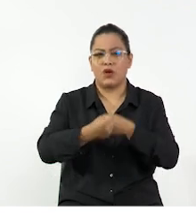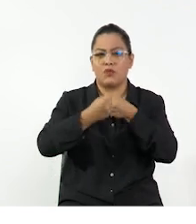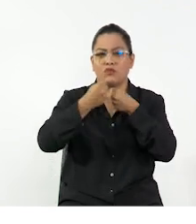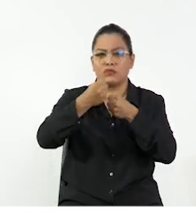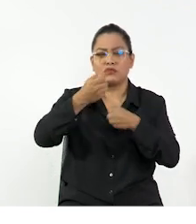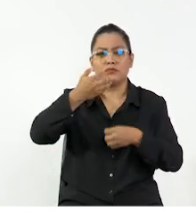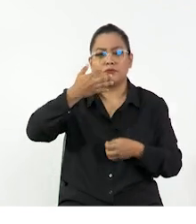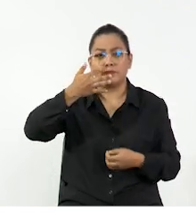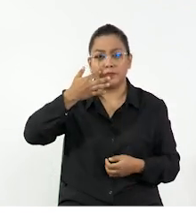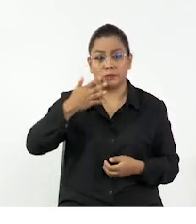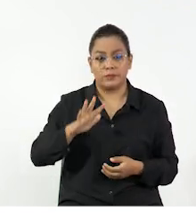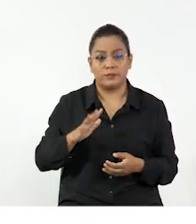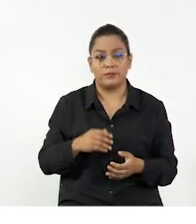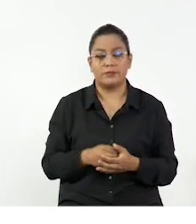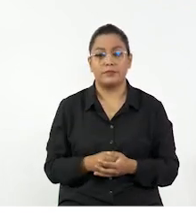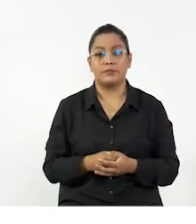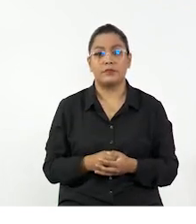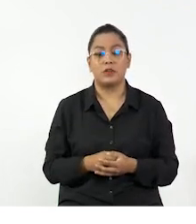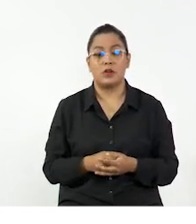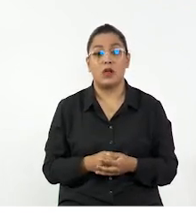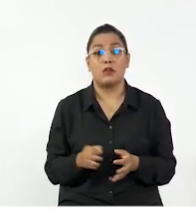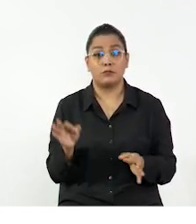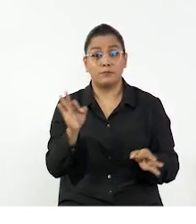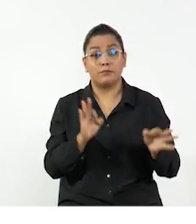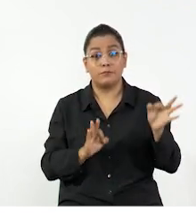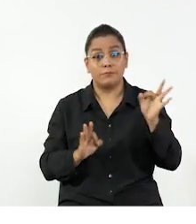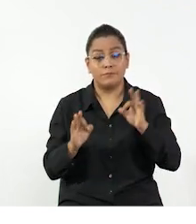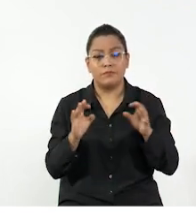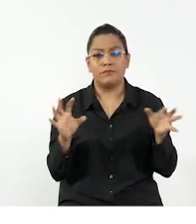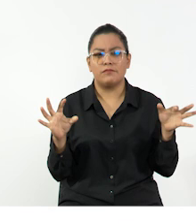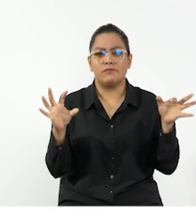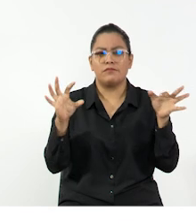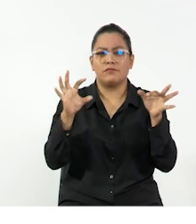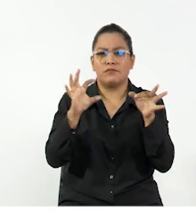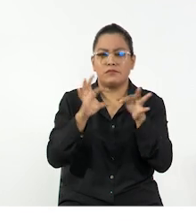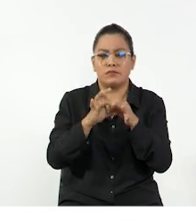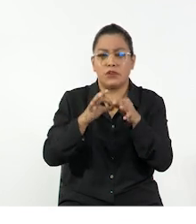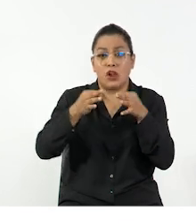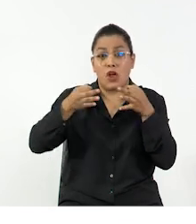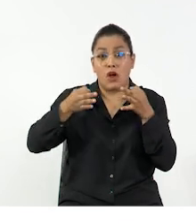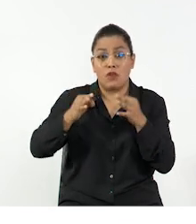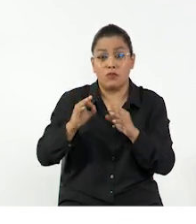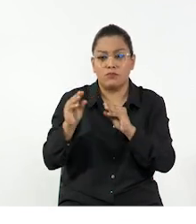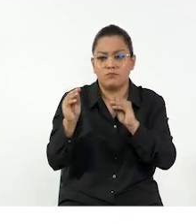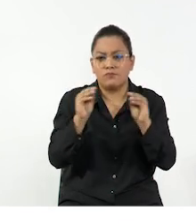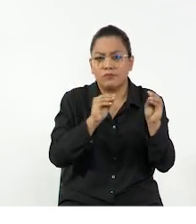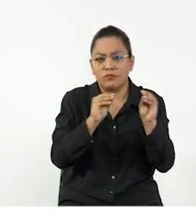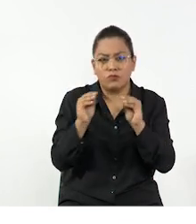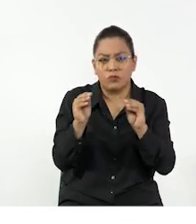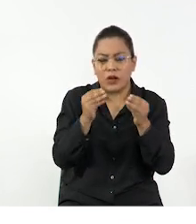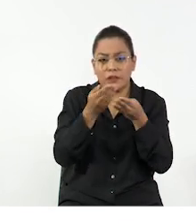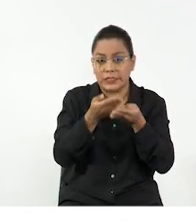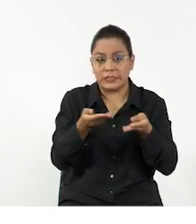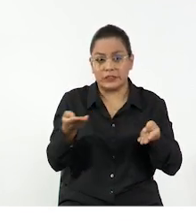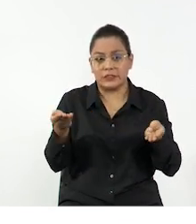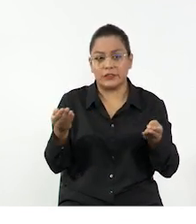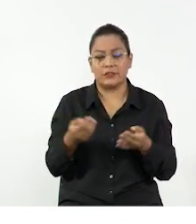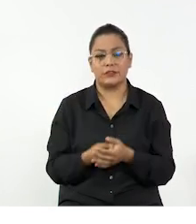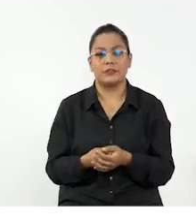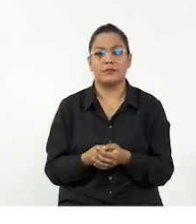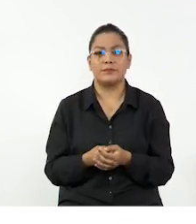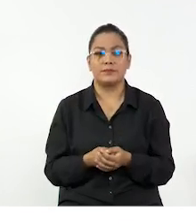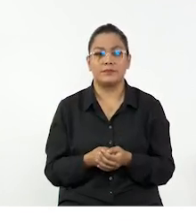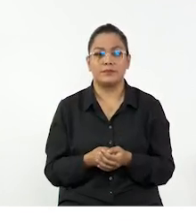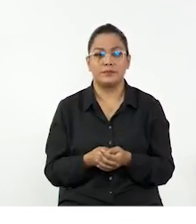esos fenómenos. La fuerza, por ejemplo, es una magnitud física relacionada con la forma en la que se trasladan los